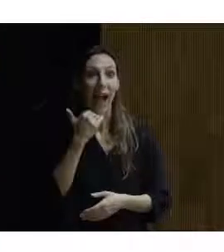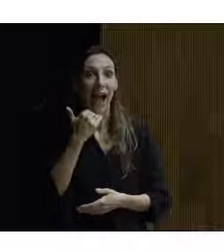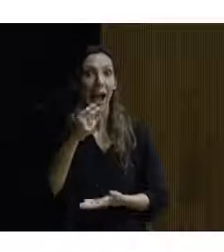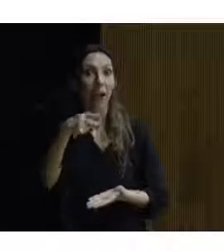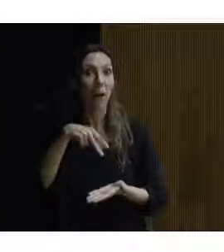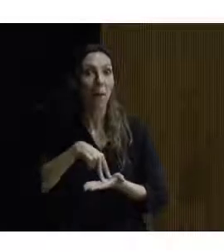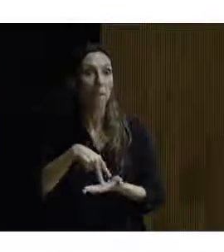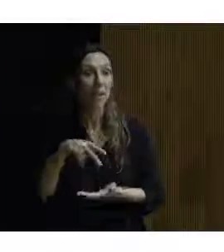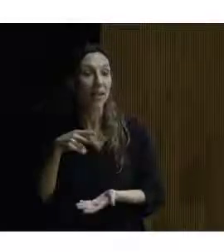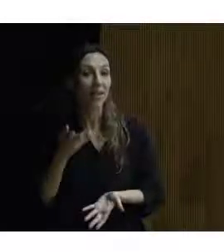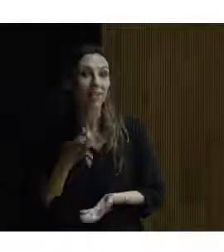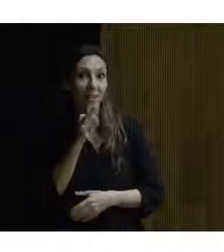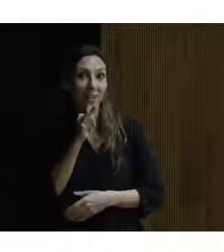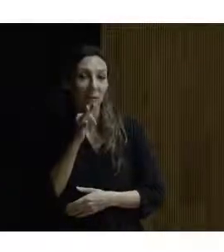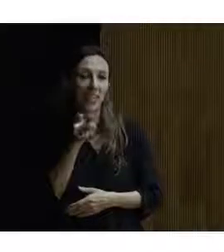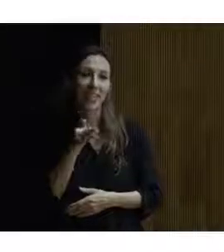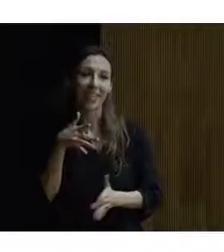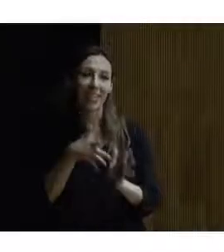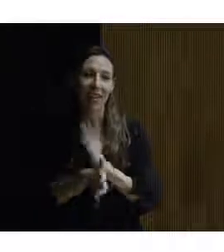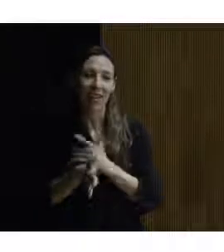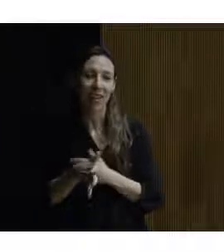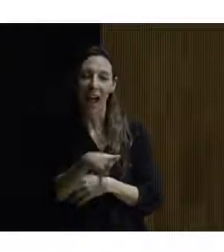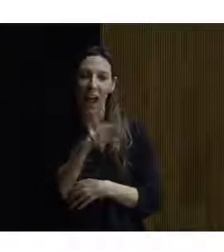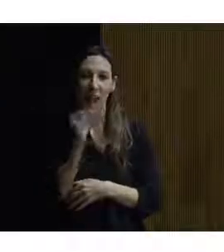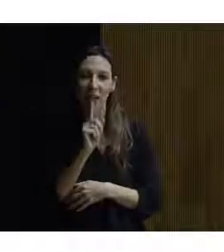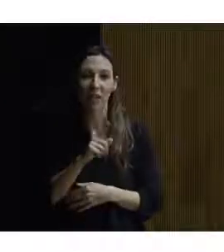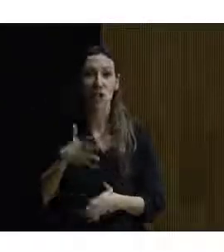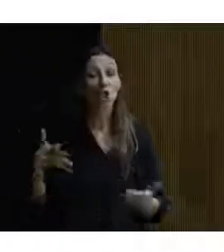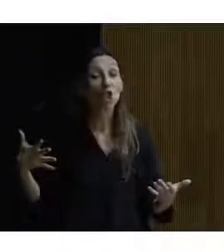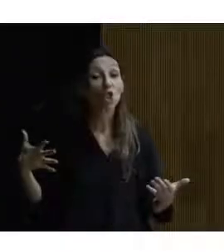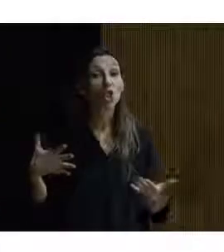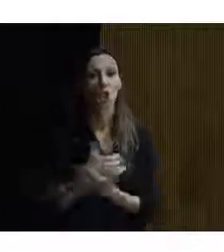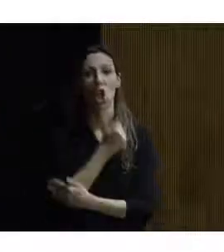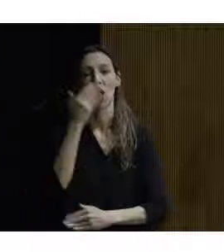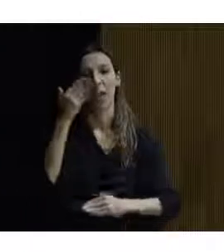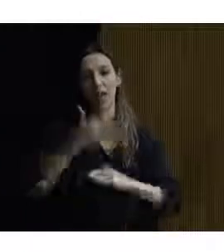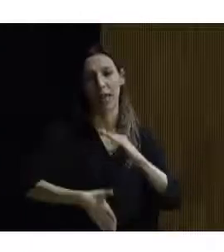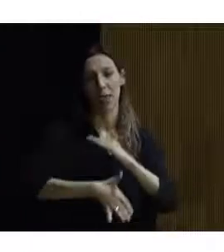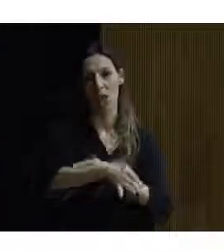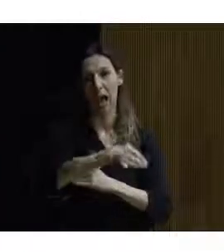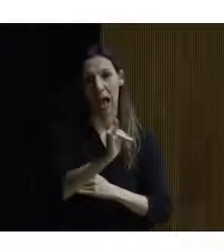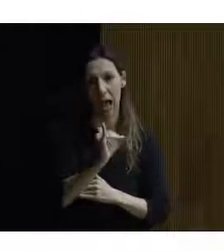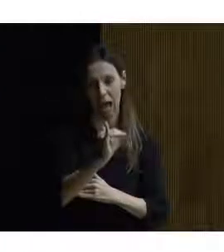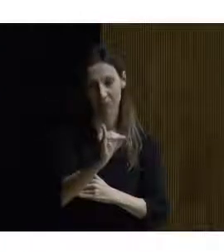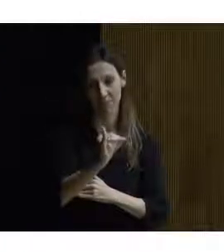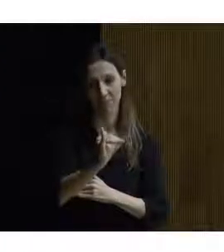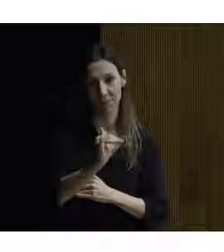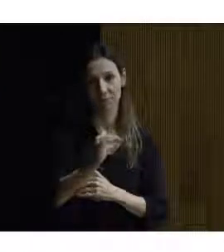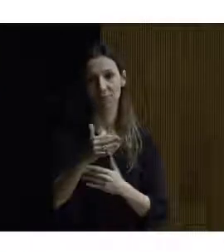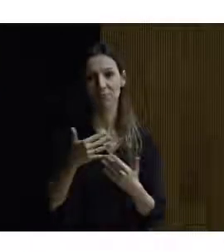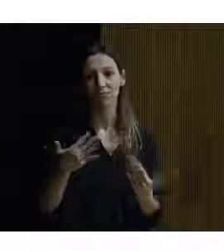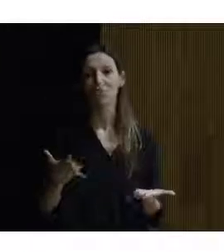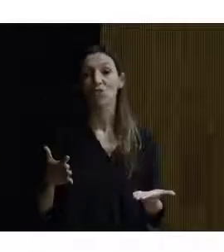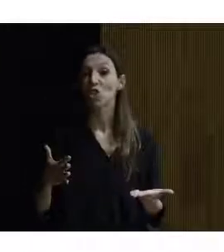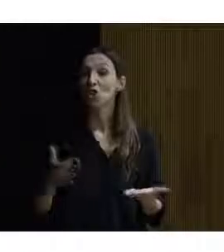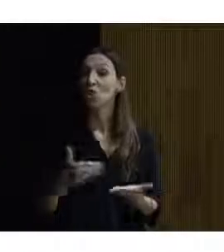todos tenemos alguna limitación todos sin excluir a nadie o sea que